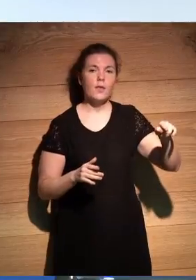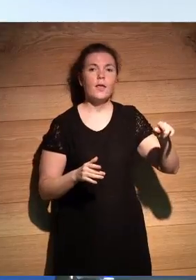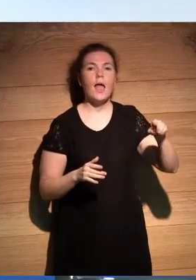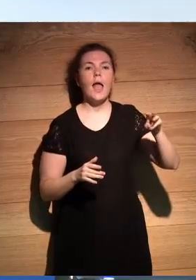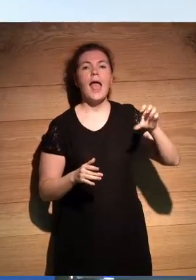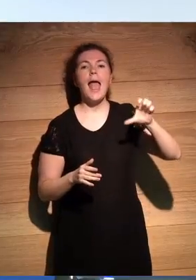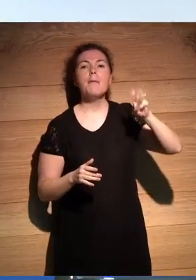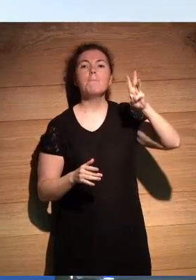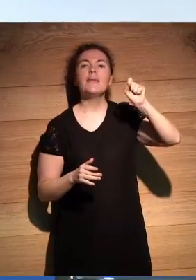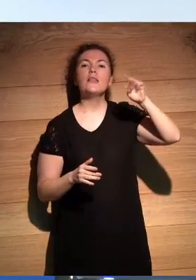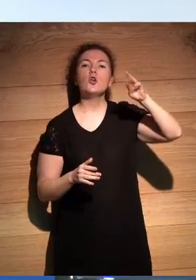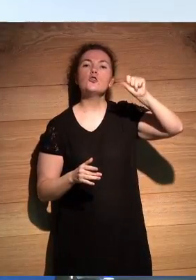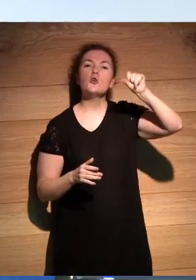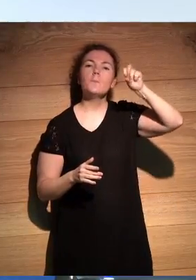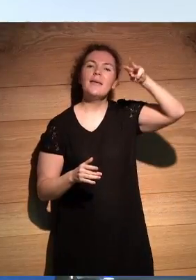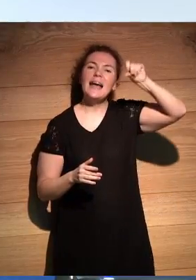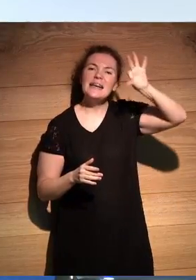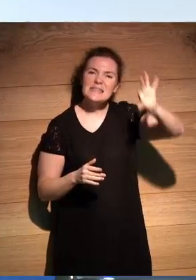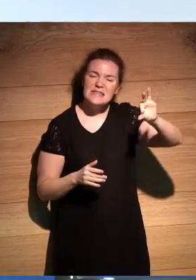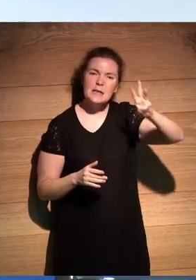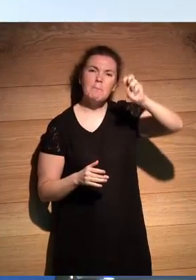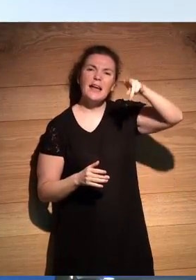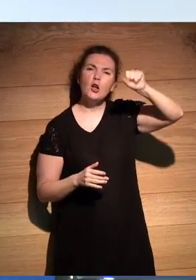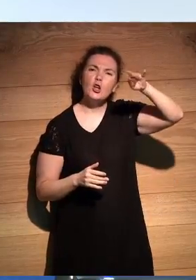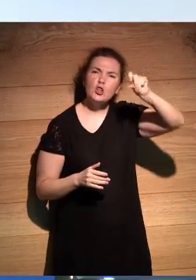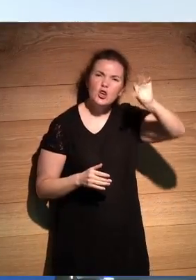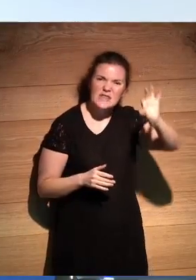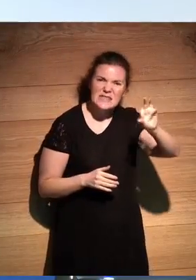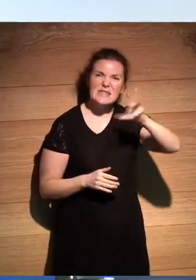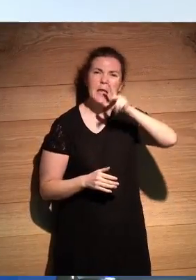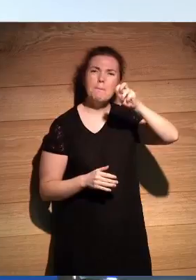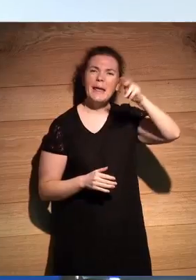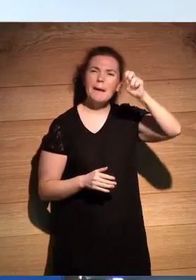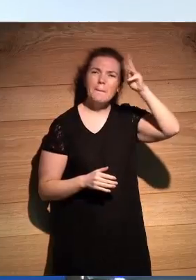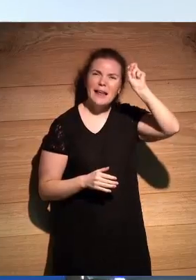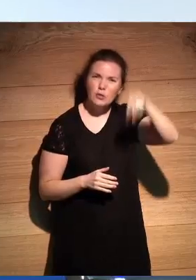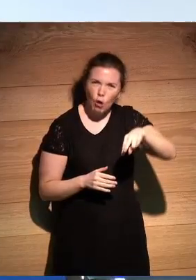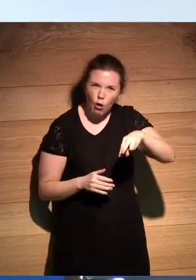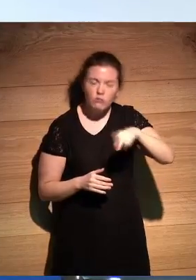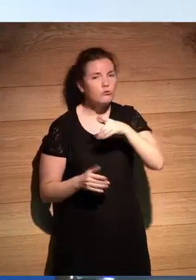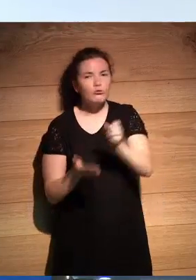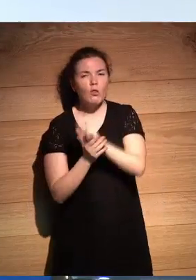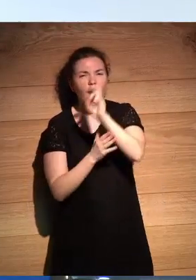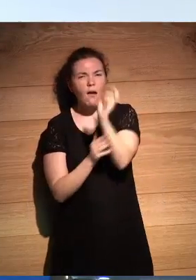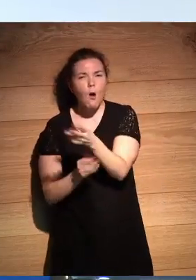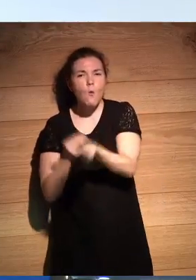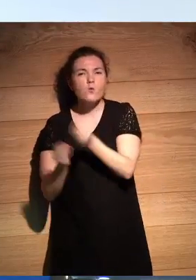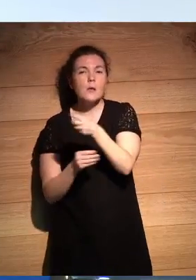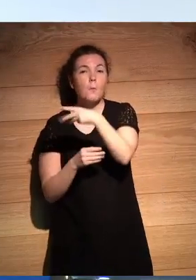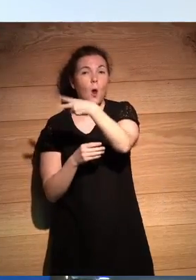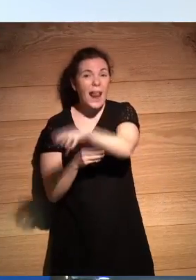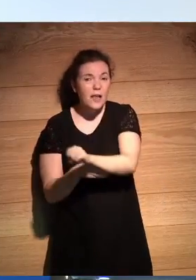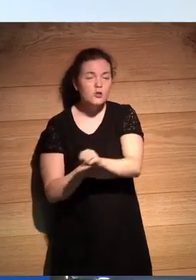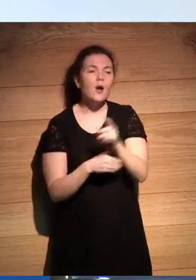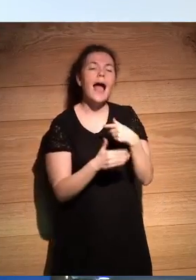Epitosomiasis, disculpadme, yo soy un ceporro, panortosis, hiperbatón, todo lo que utiliza Bolaño en la novela sistematizado y